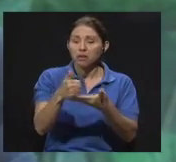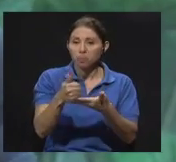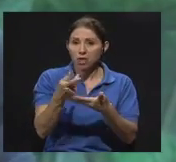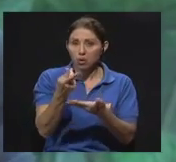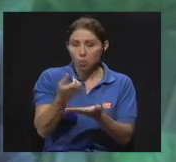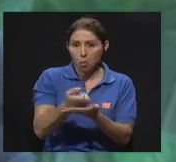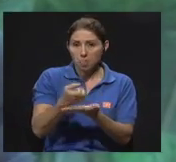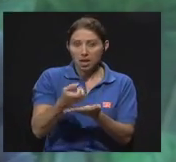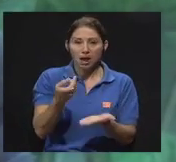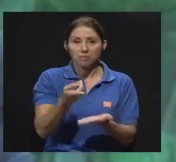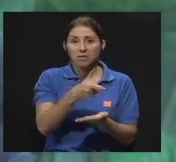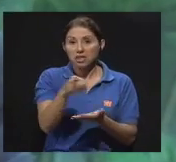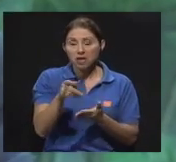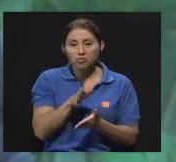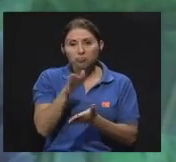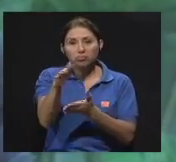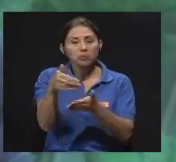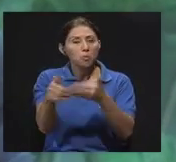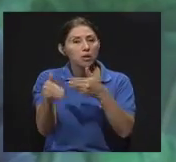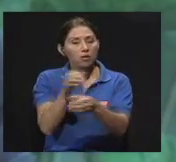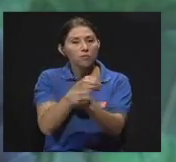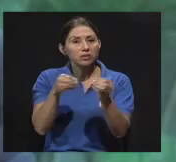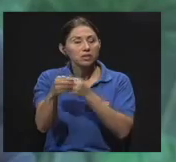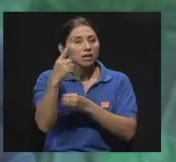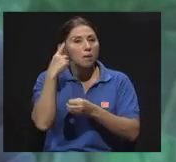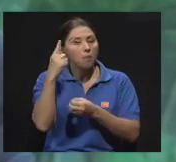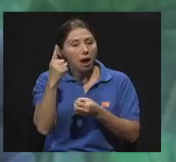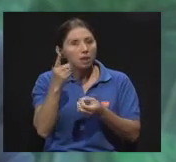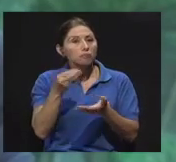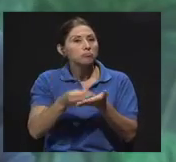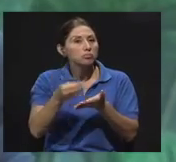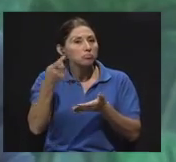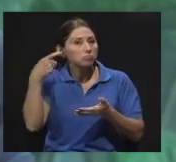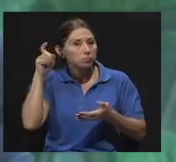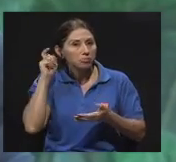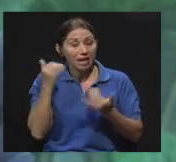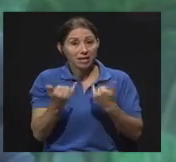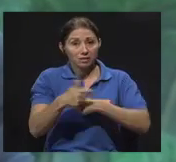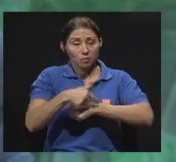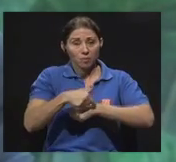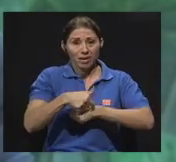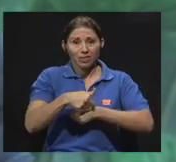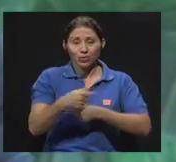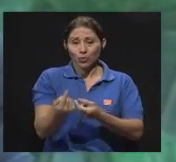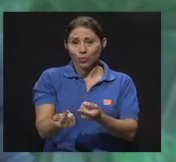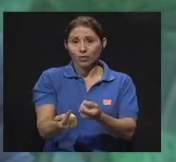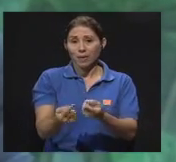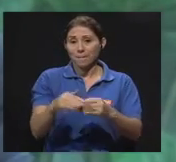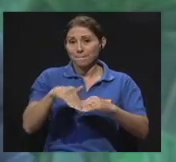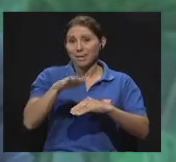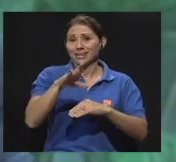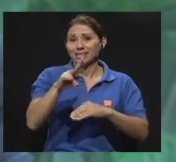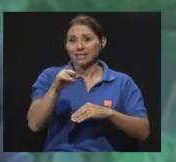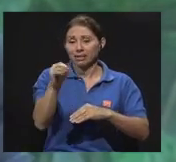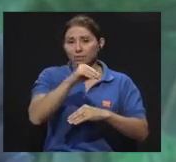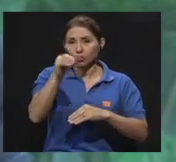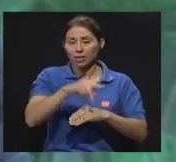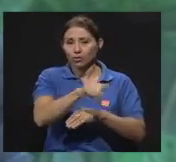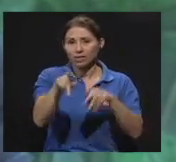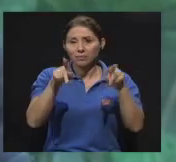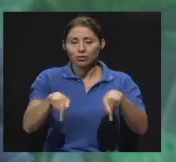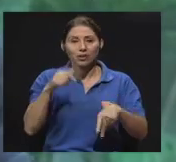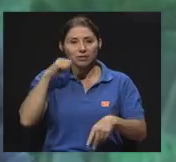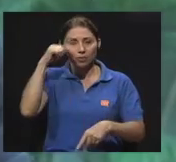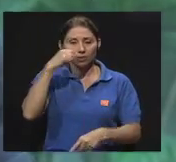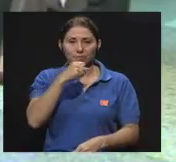consultorio de audiología a conseguir ese servicio. En este momento nos está llegando más del 70% de esas personas que son adultas